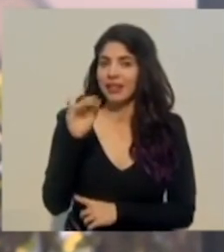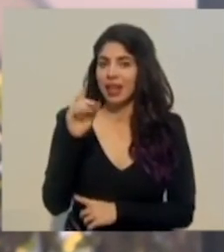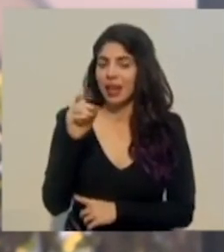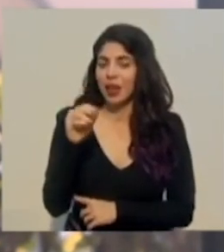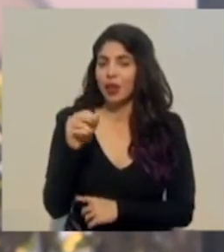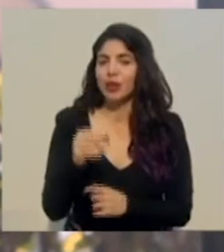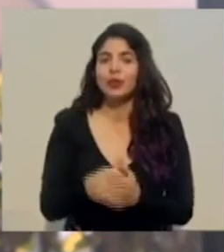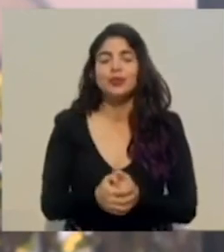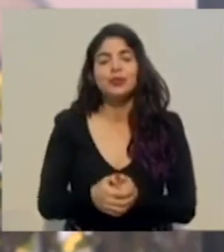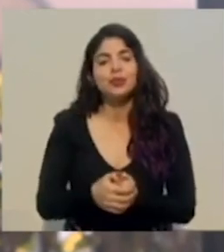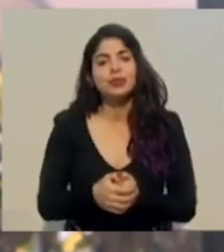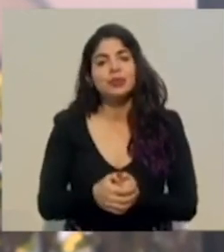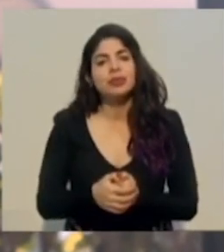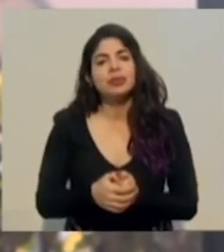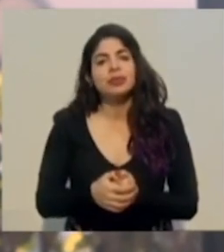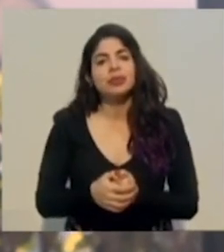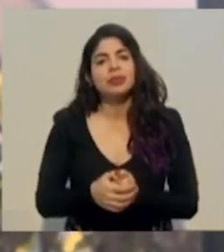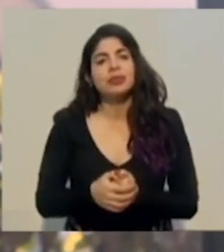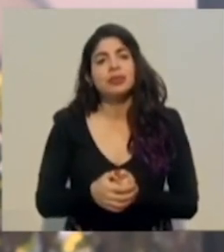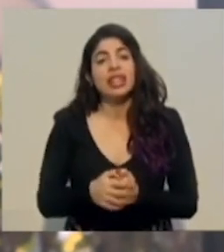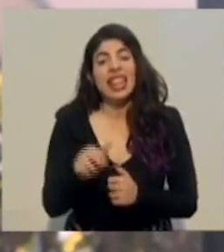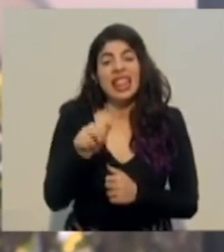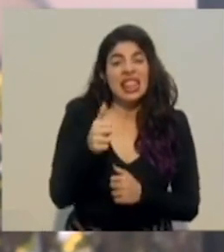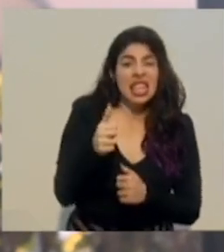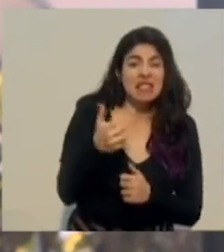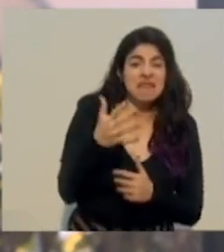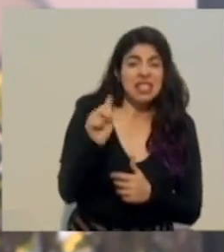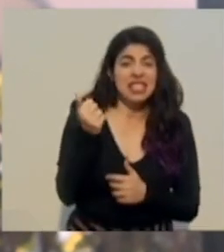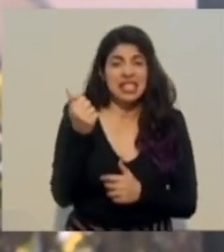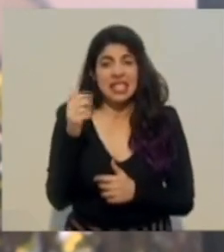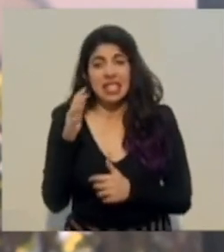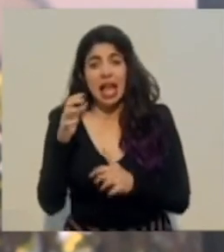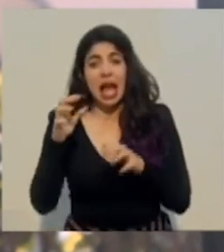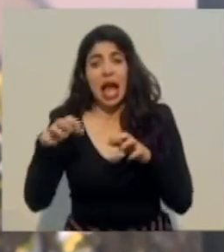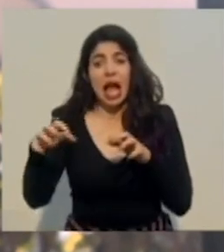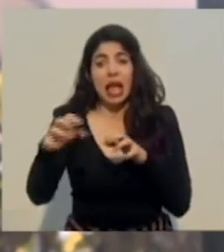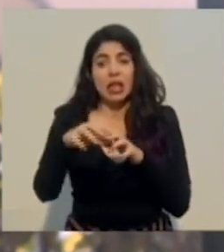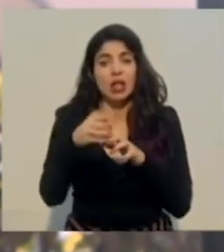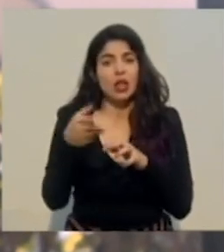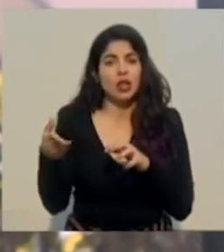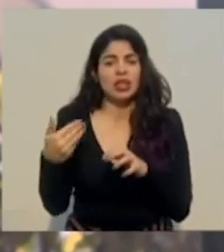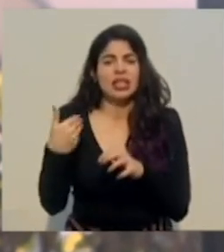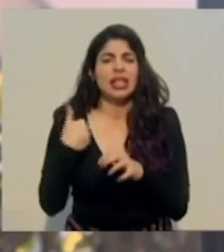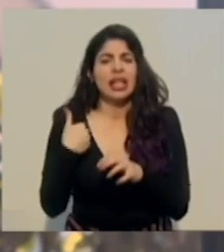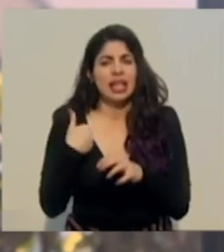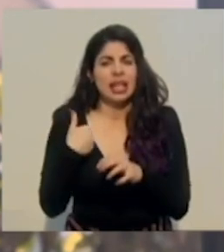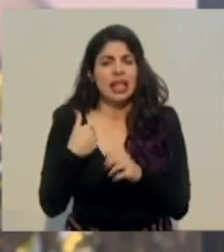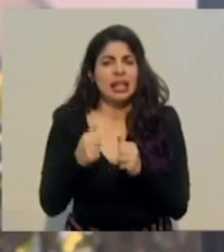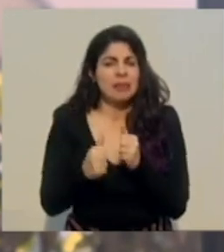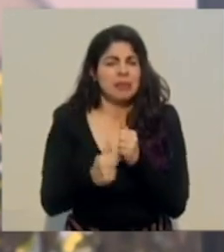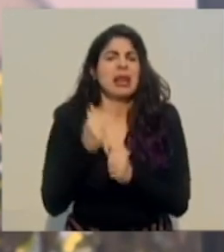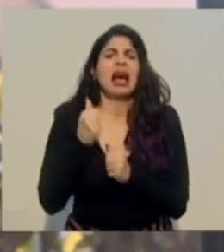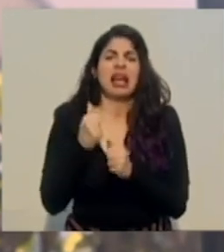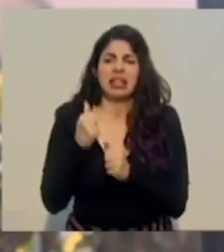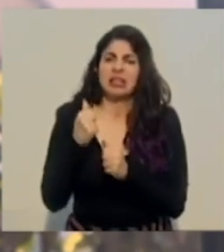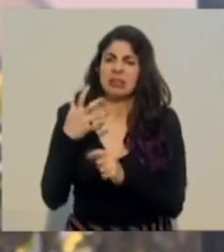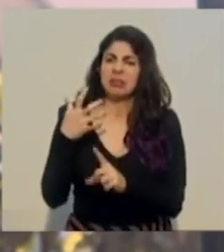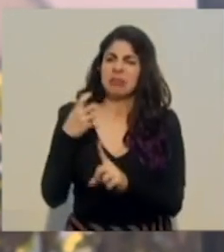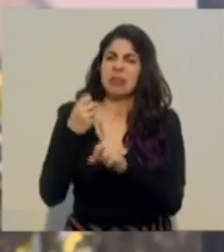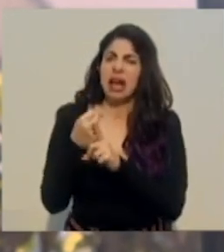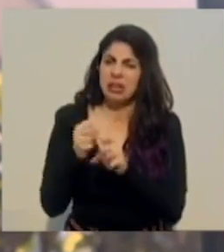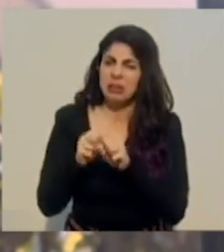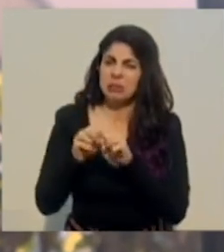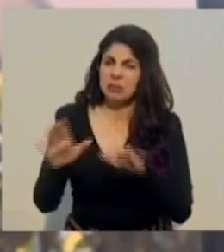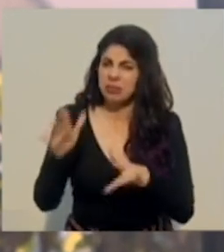de 10 a 15 cantones los que concentran realmente el gran golpe de la pandemia en el área metropolitana,